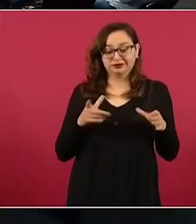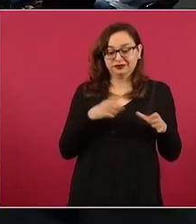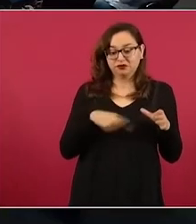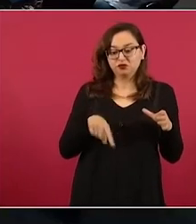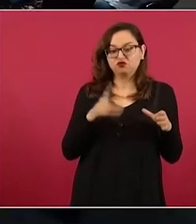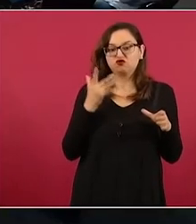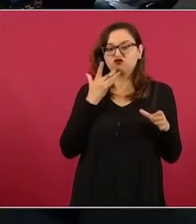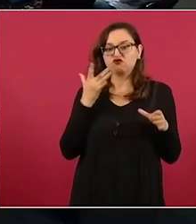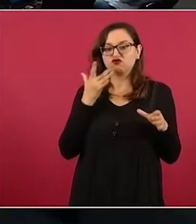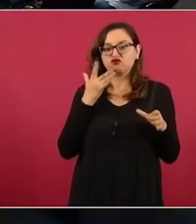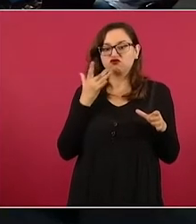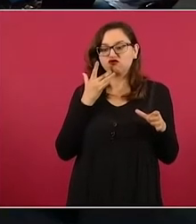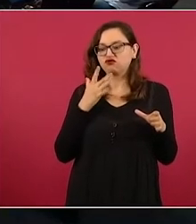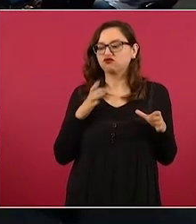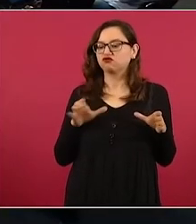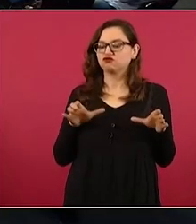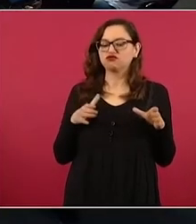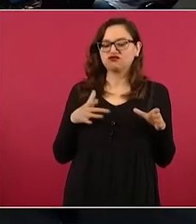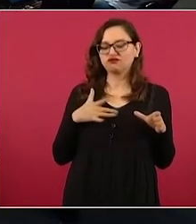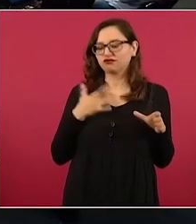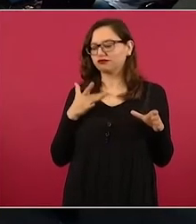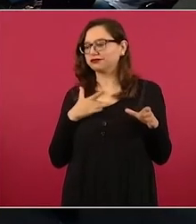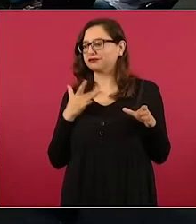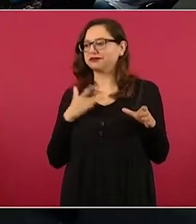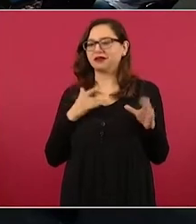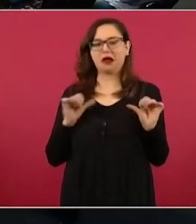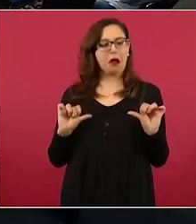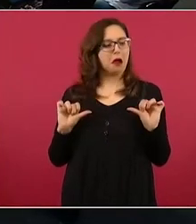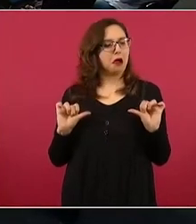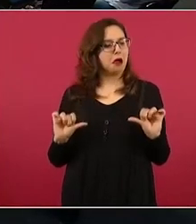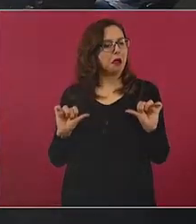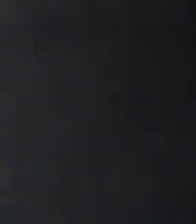hicieron mal los cálculos, pensaron ya.